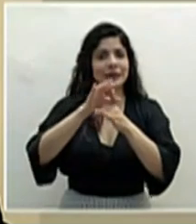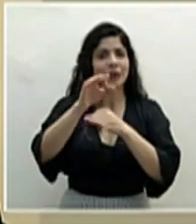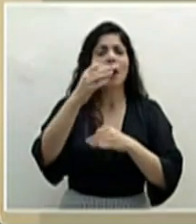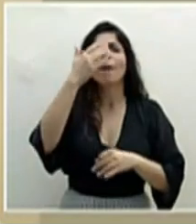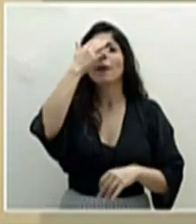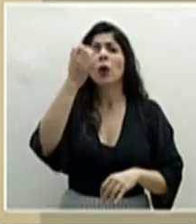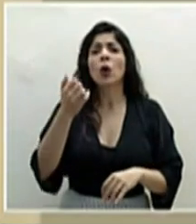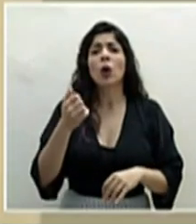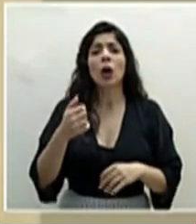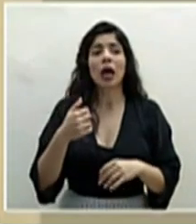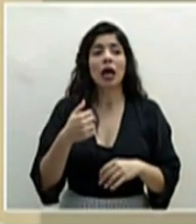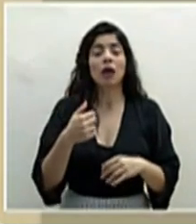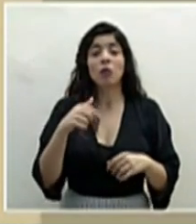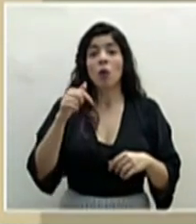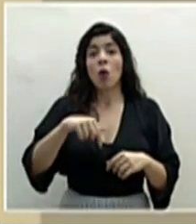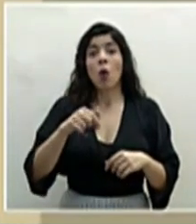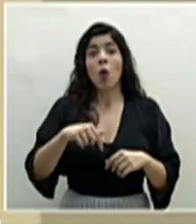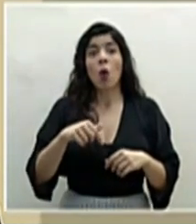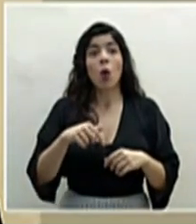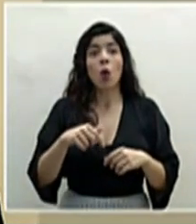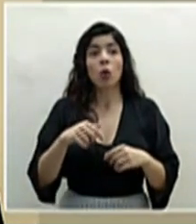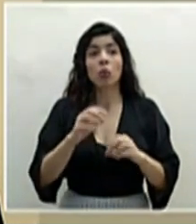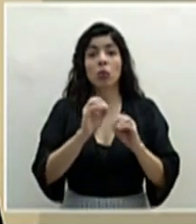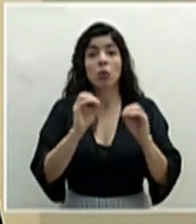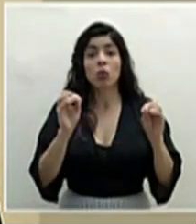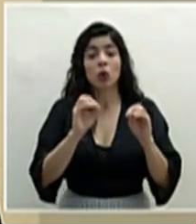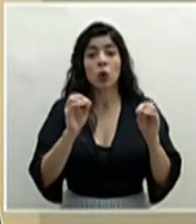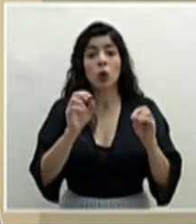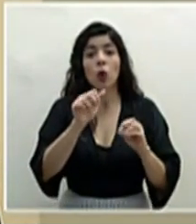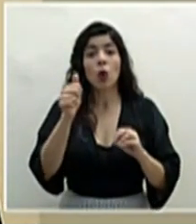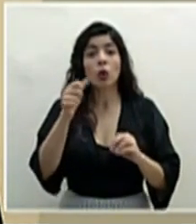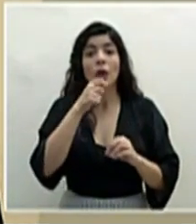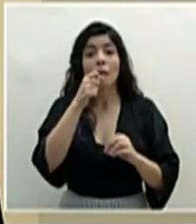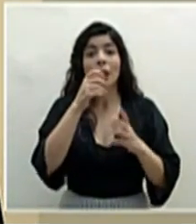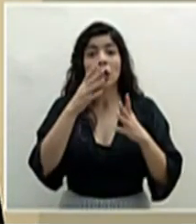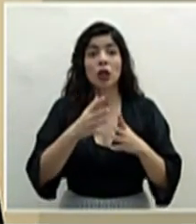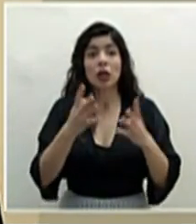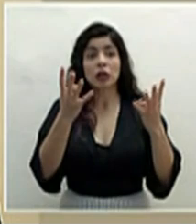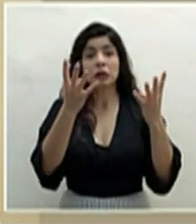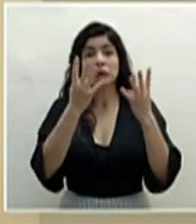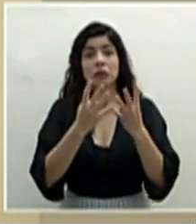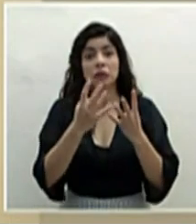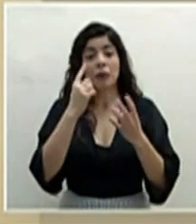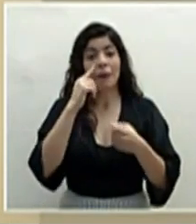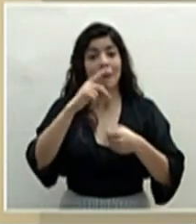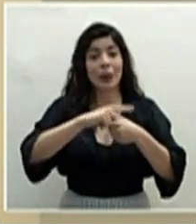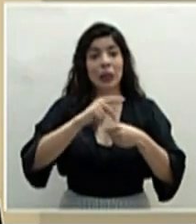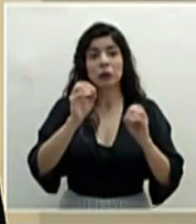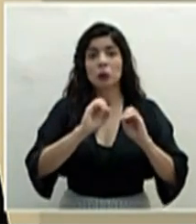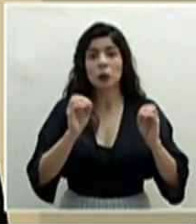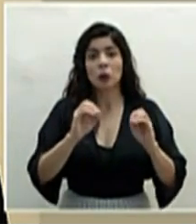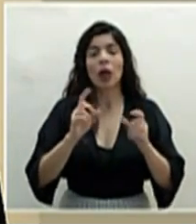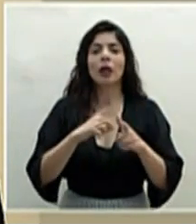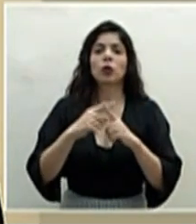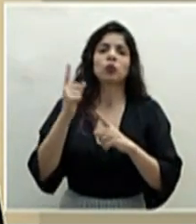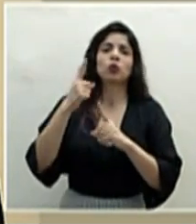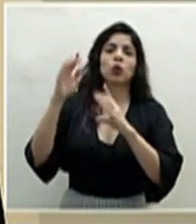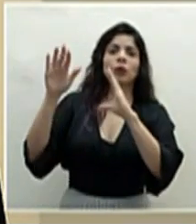a que no recibimos disponibilidad por parte de otros colegas acreditados para participar de manera presencial.